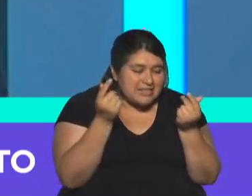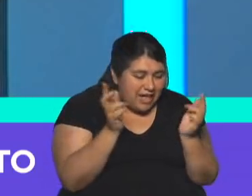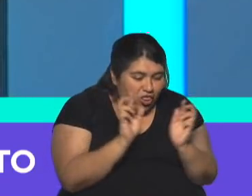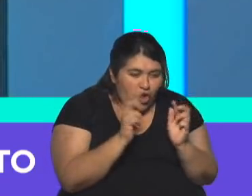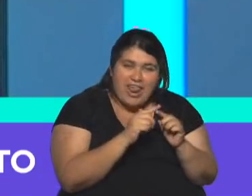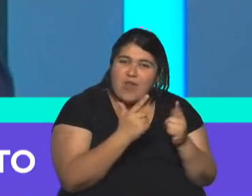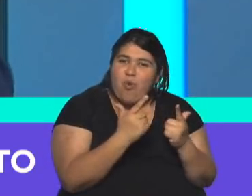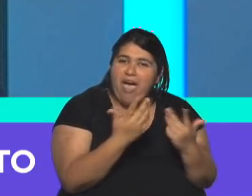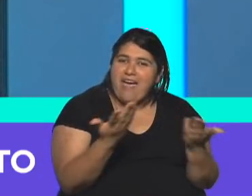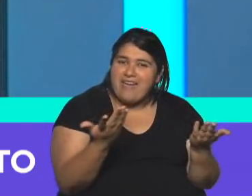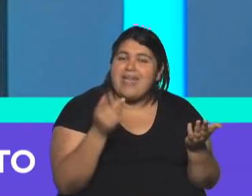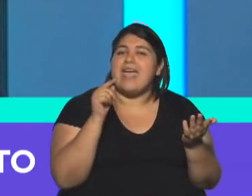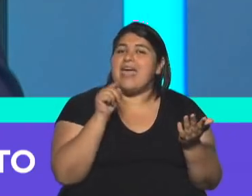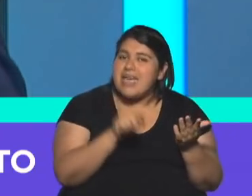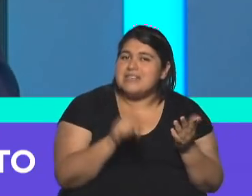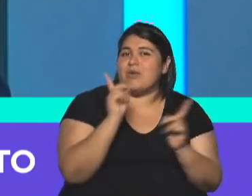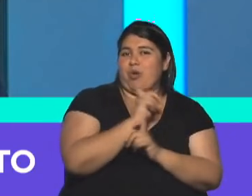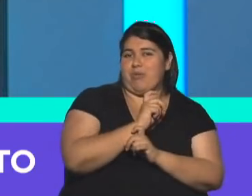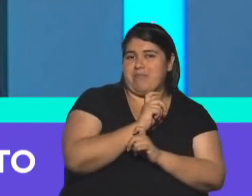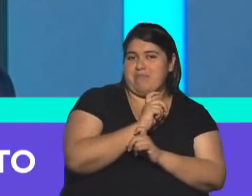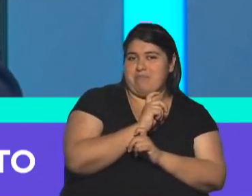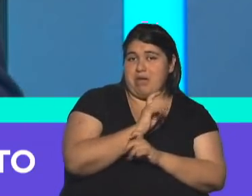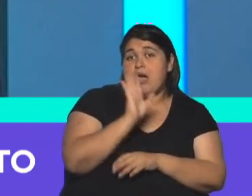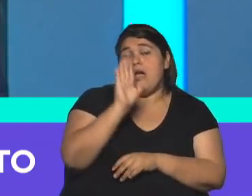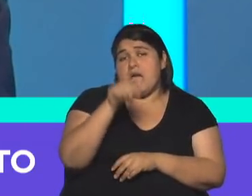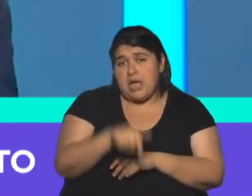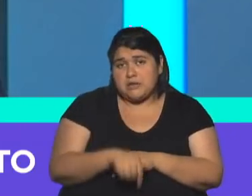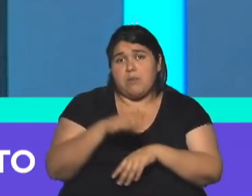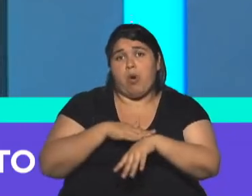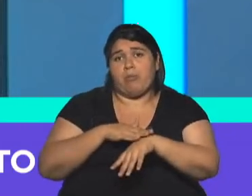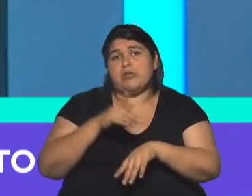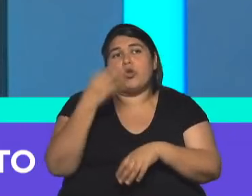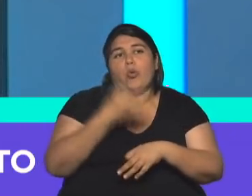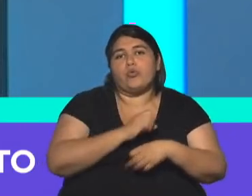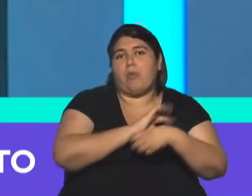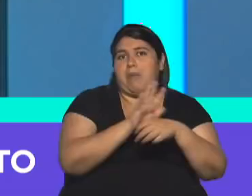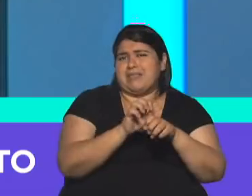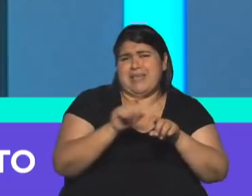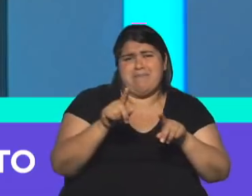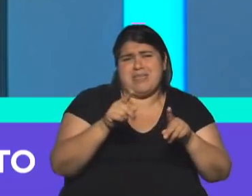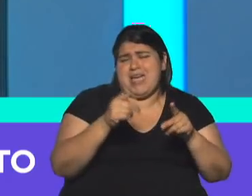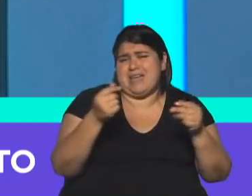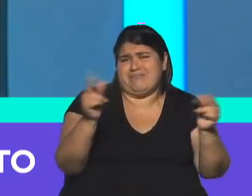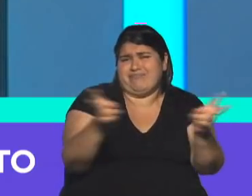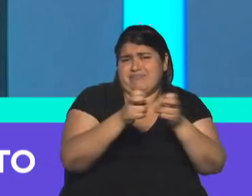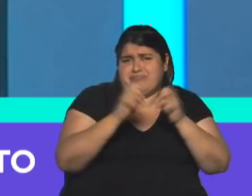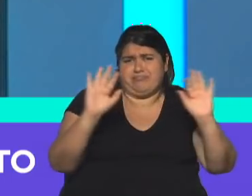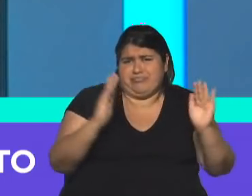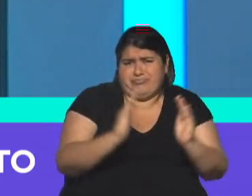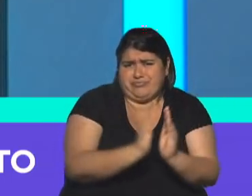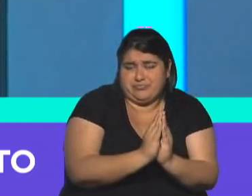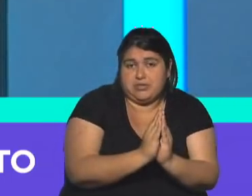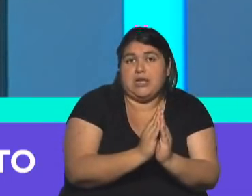Claro, no están los dólares. Entonces, es una cifra tremenda. En este momento, no, claro, con la pandemia había bajado mucho esto, pero con la recuperación económica